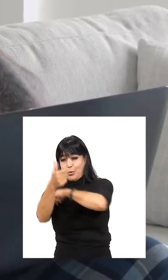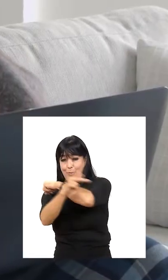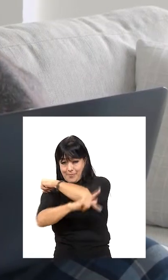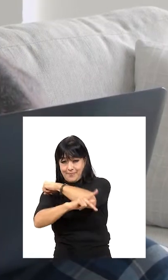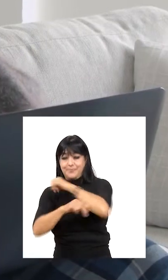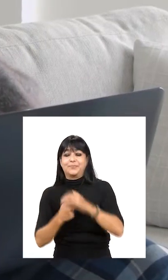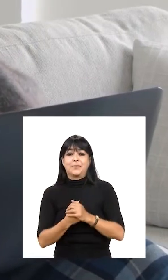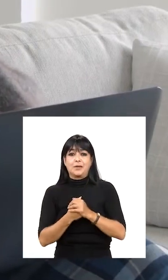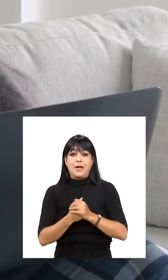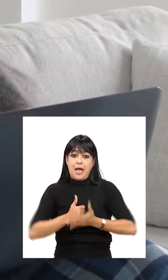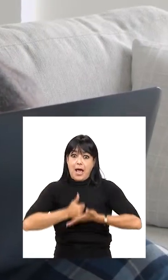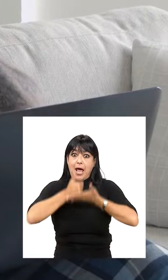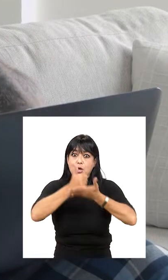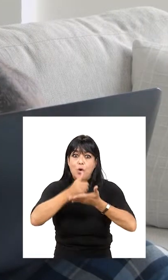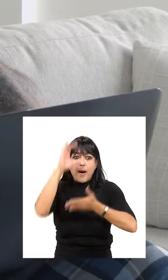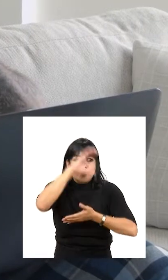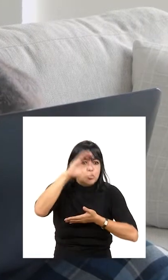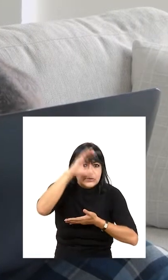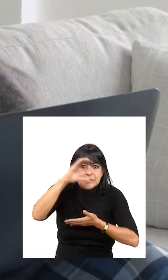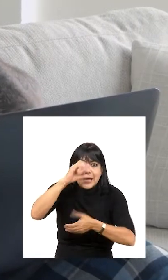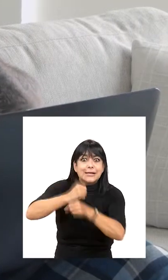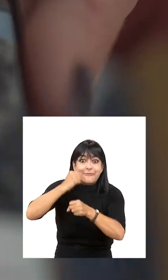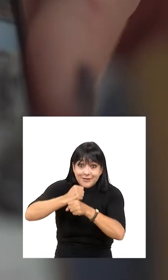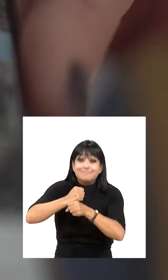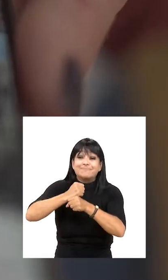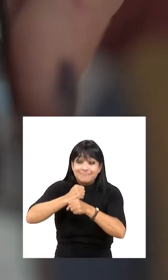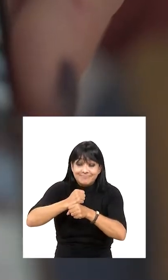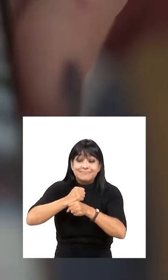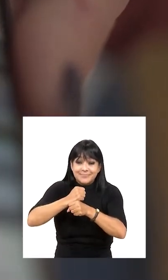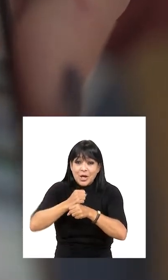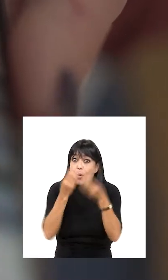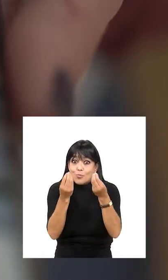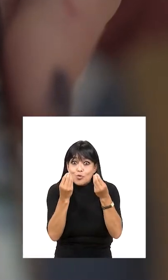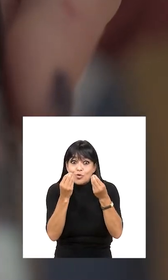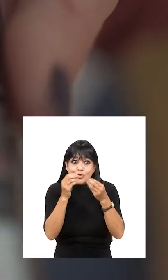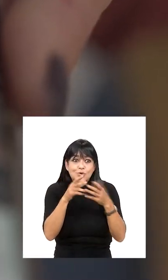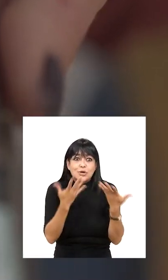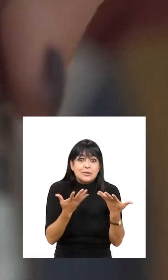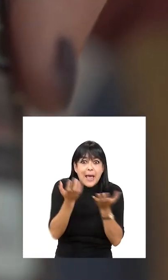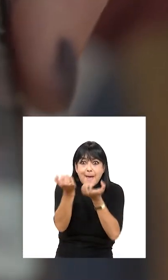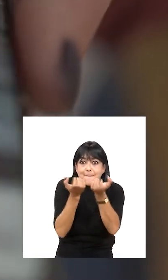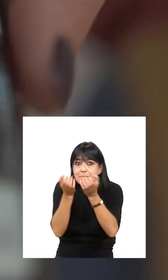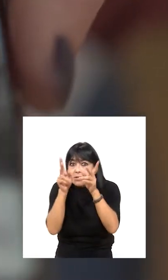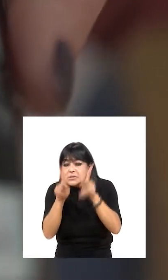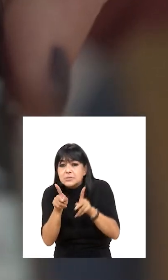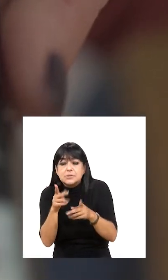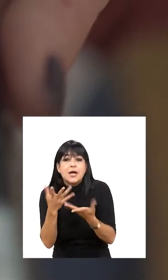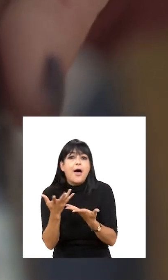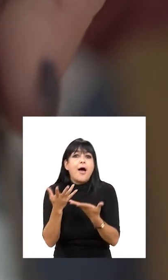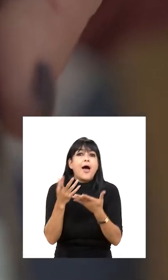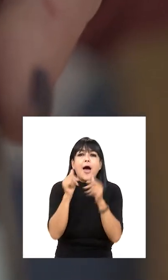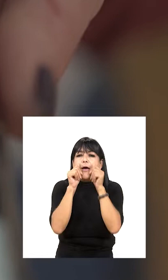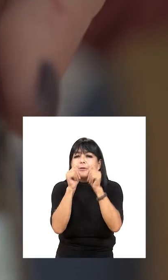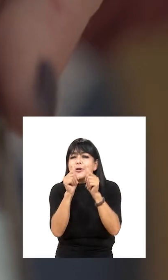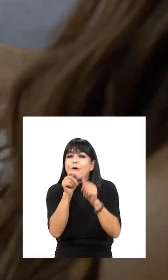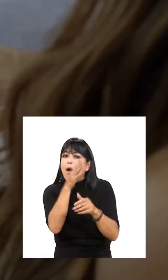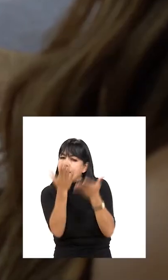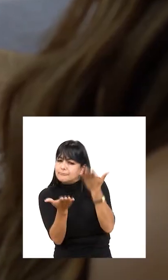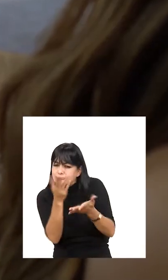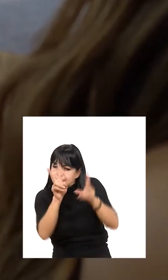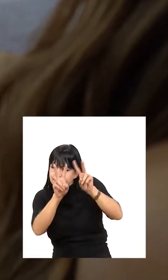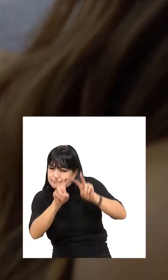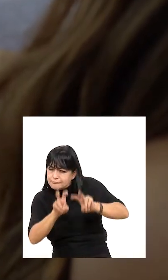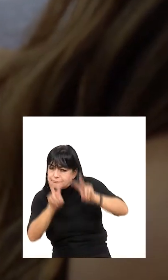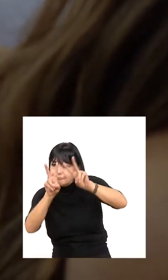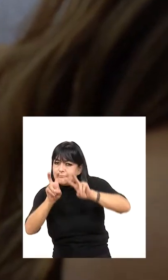Nos ayudan a encontrar empleo. Un gran porcentaje de reclutadores pone mucha atención a lo que